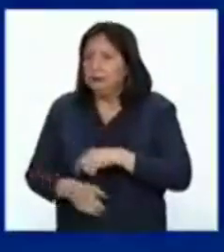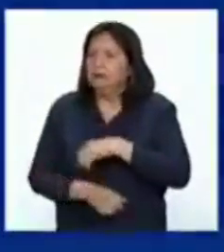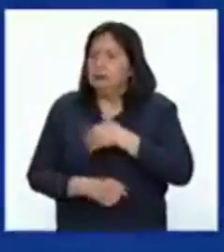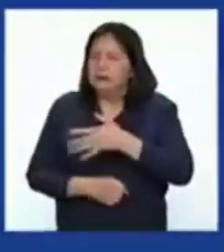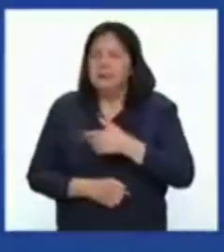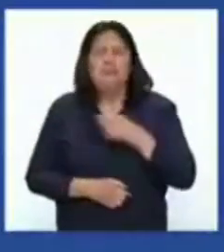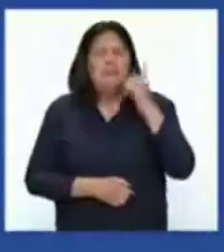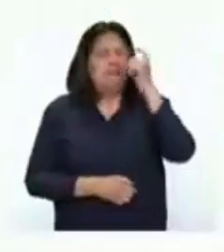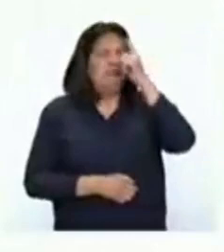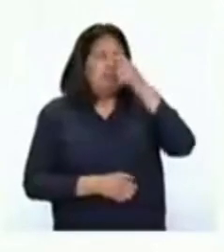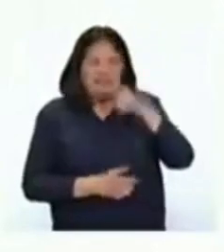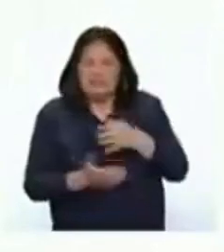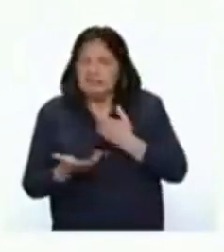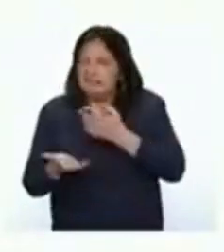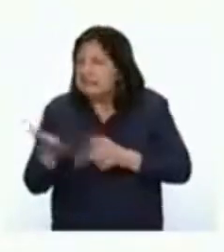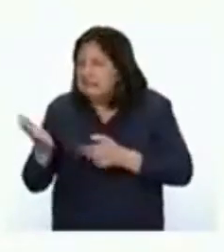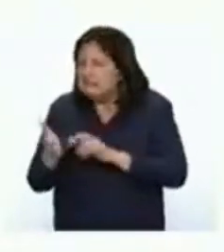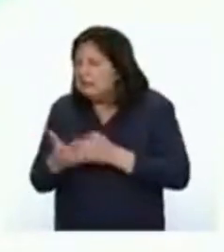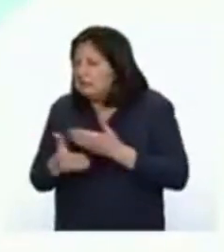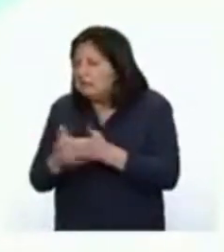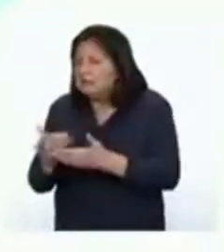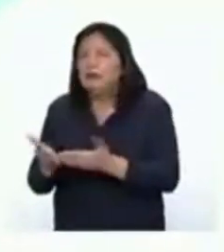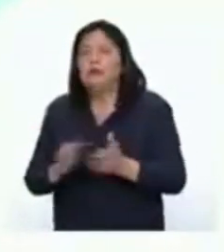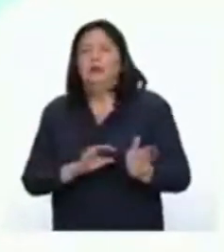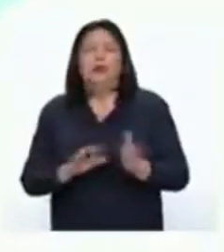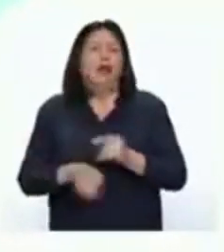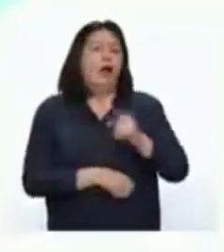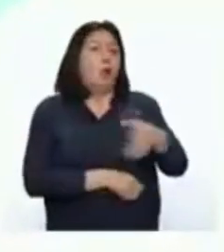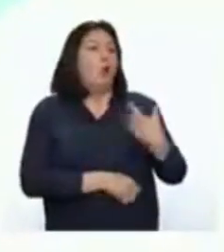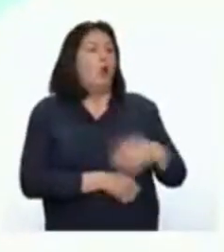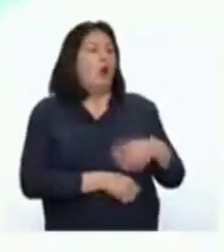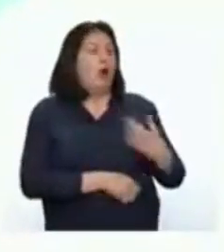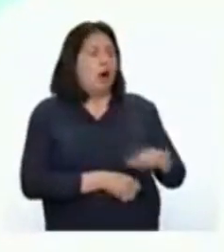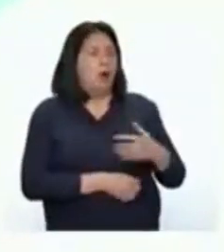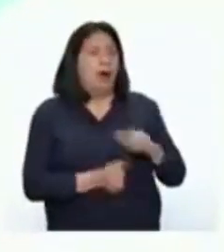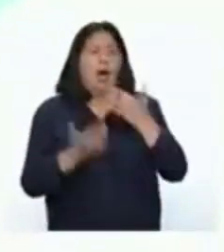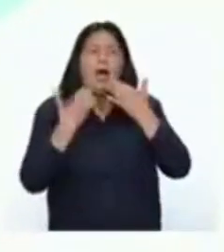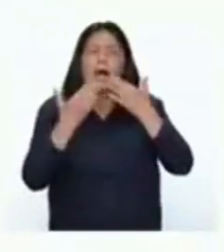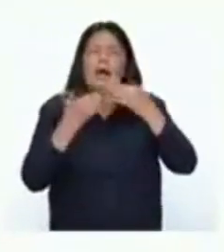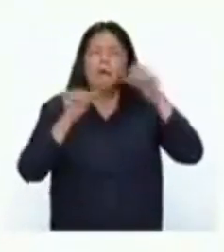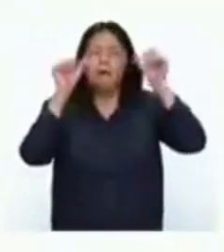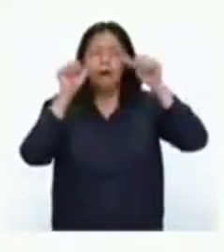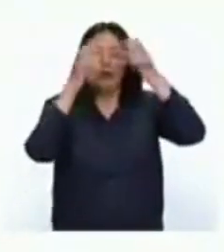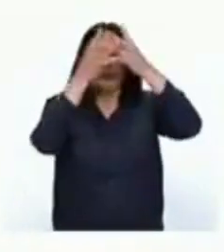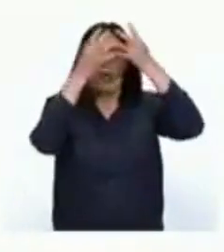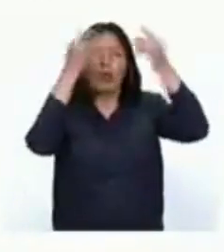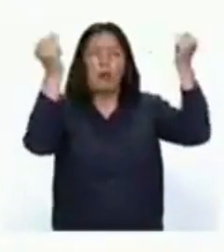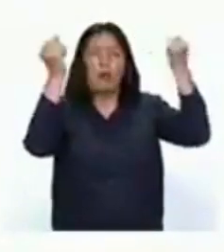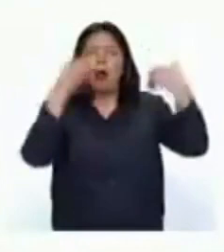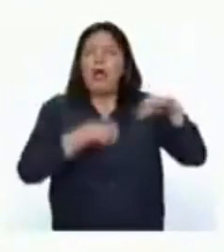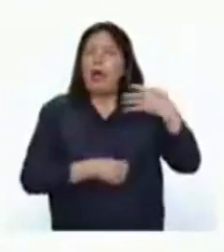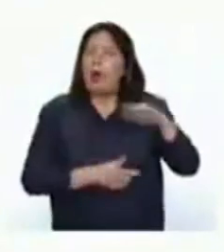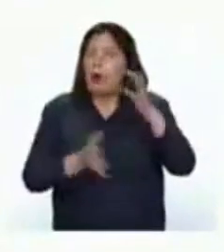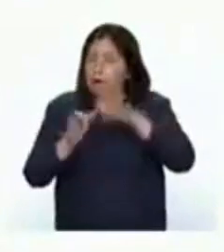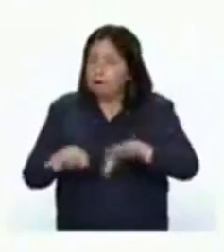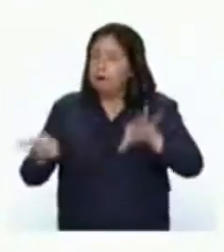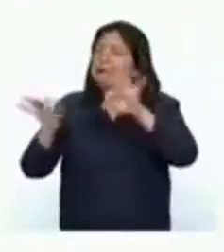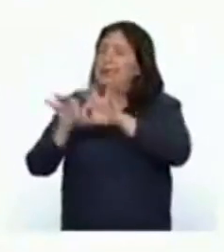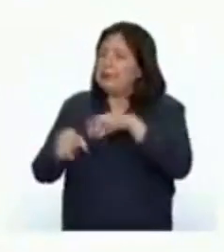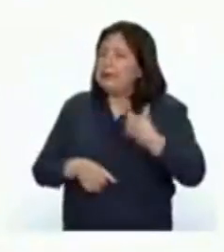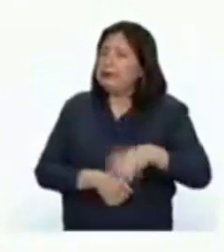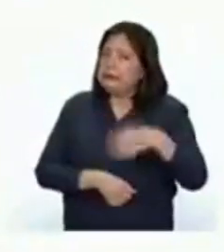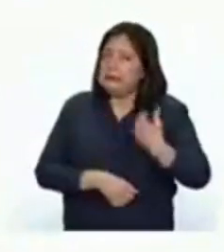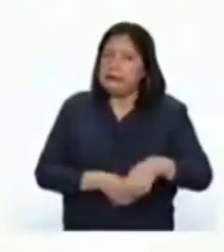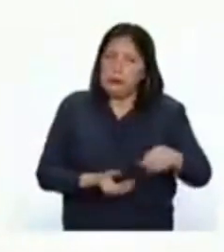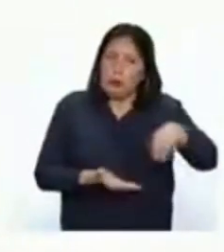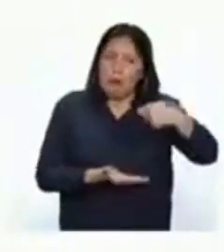las indicaciones. Muchas gracias por despejar nuestras dudas. Ahora sabemos lo importante que es el consumo